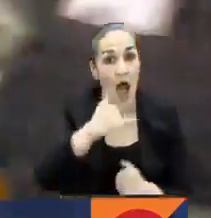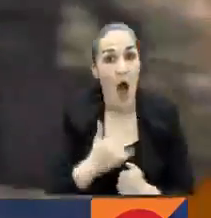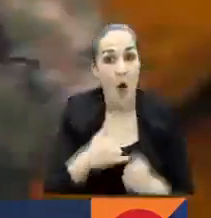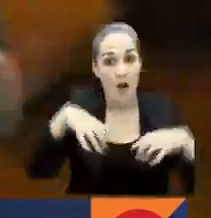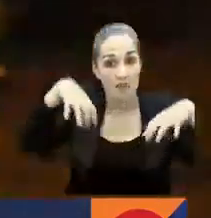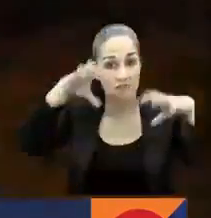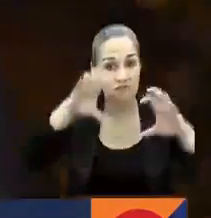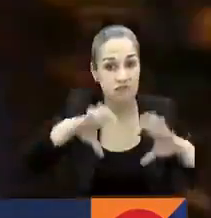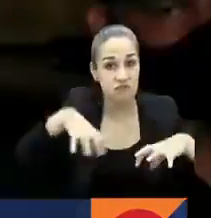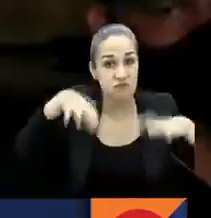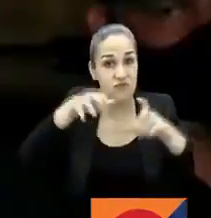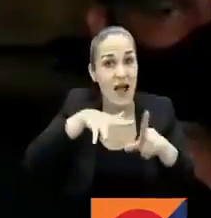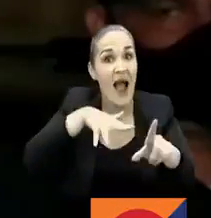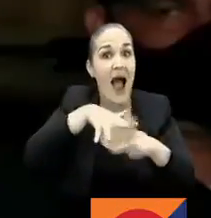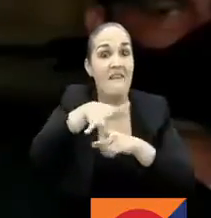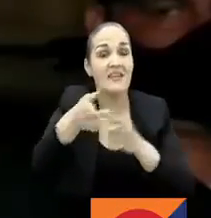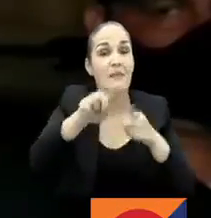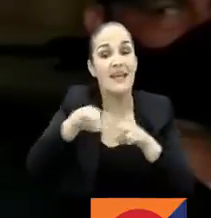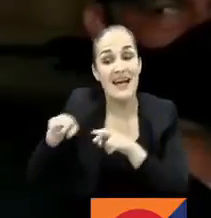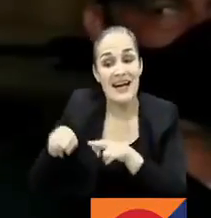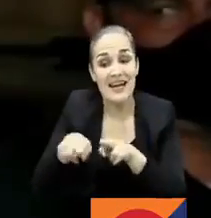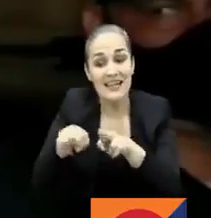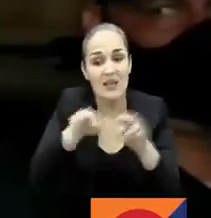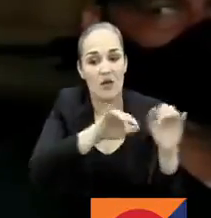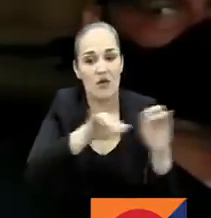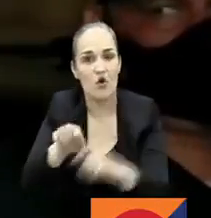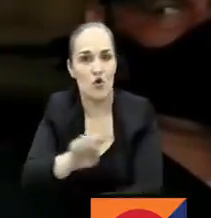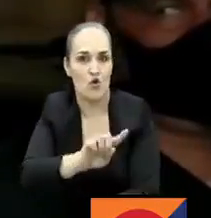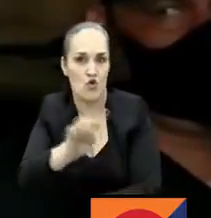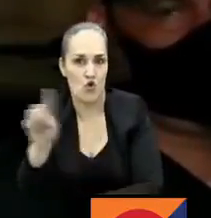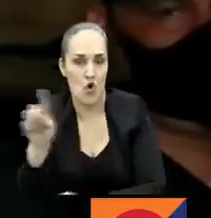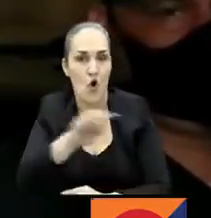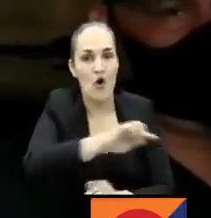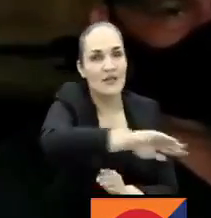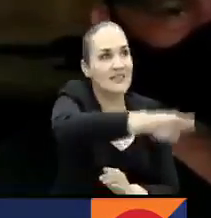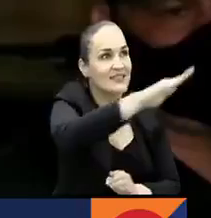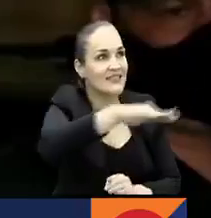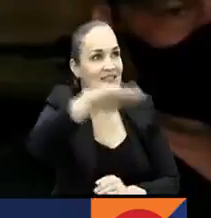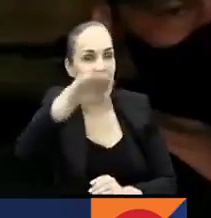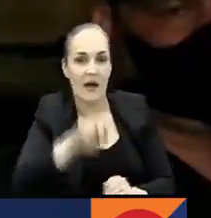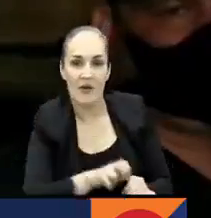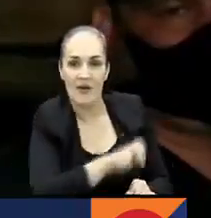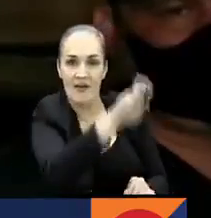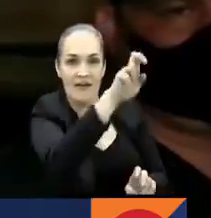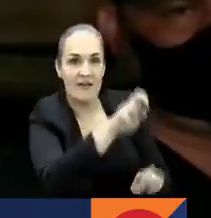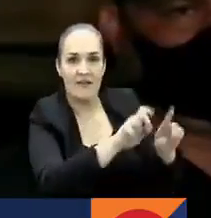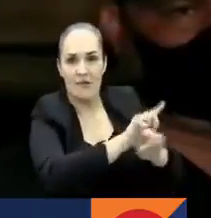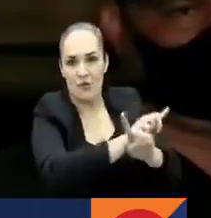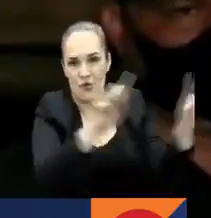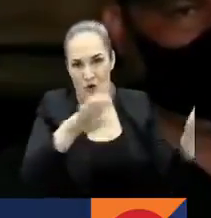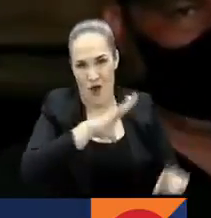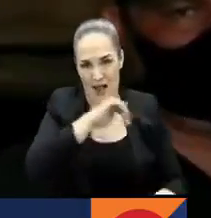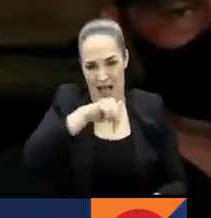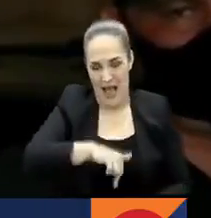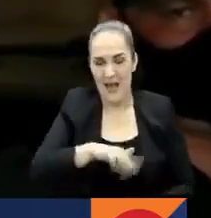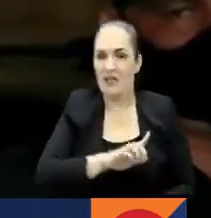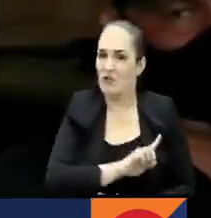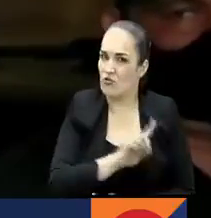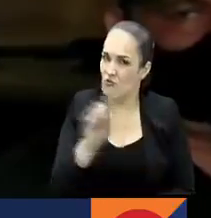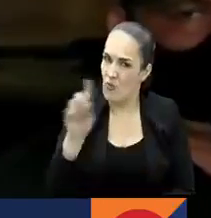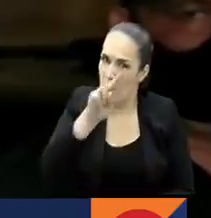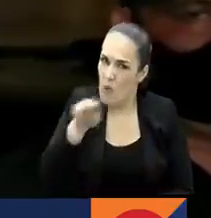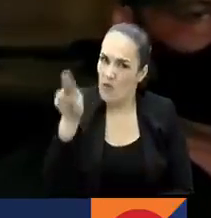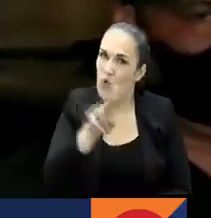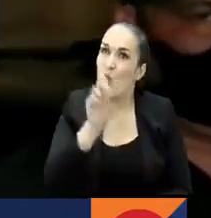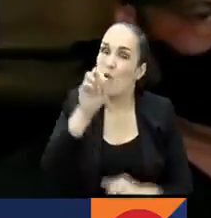lluvias. Restringe el acceso a ríos, a los cerros tutelares de la ciudad de Cali y pues obviamente ha dispuesto que todo el personal de socorro